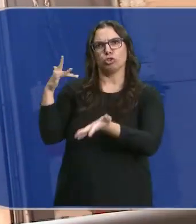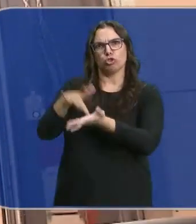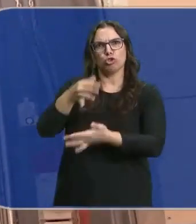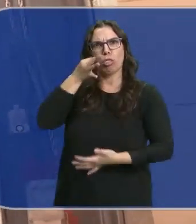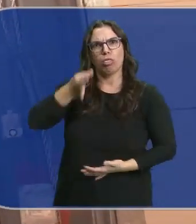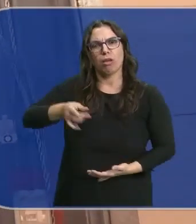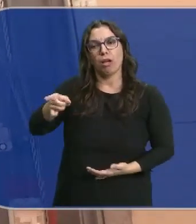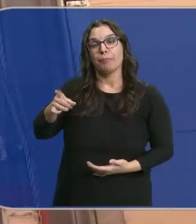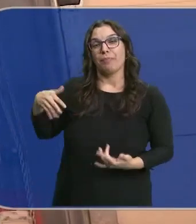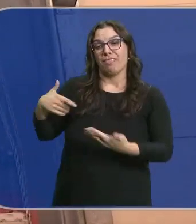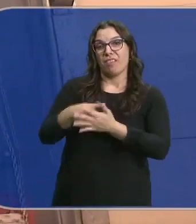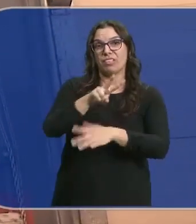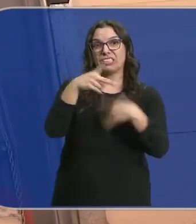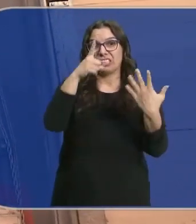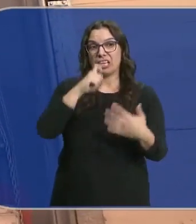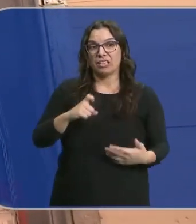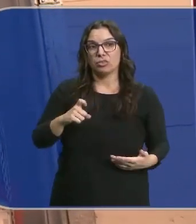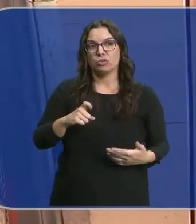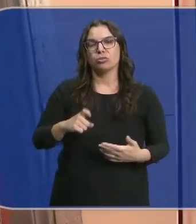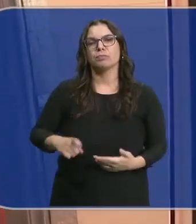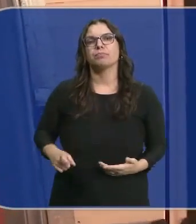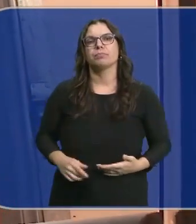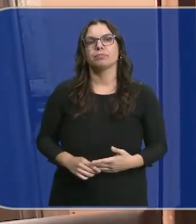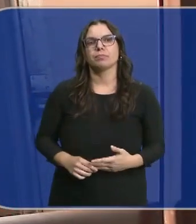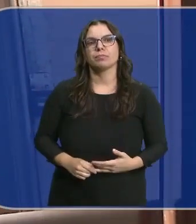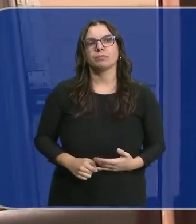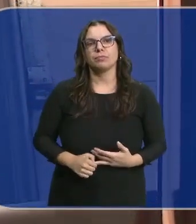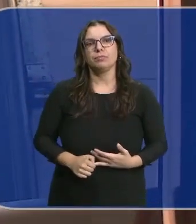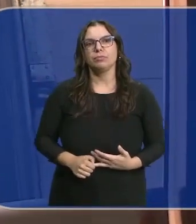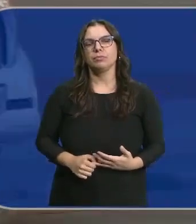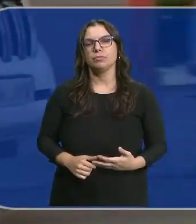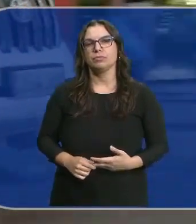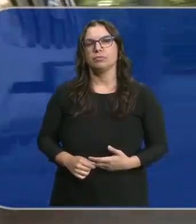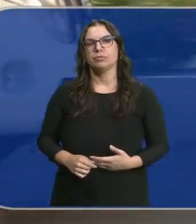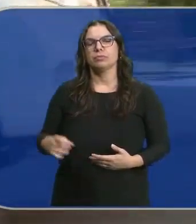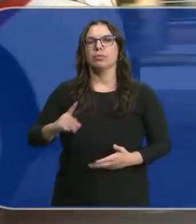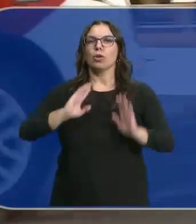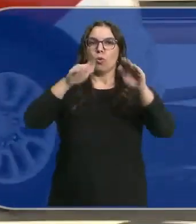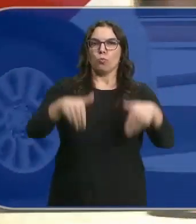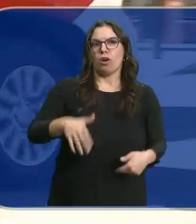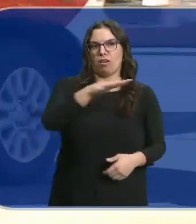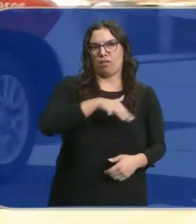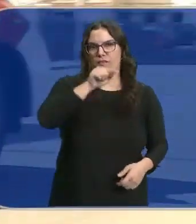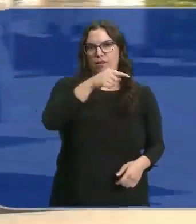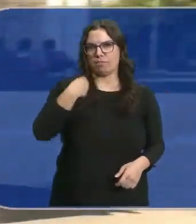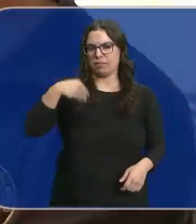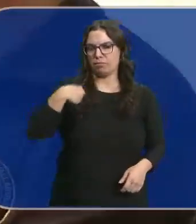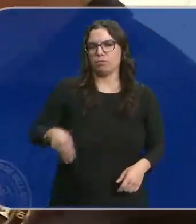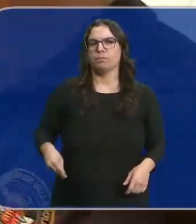Hoy, 27 años después... Avísame al VMC para que baje al coche. ...regresa a ese mismo lugar.